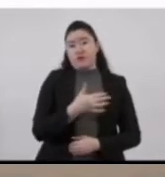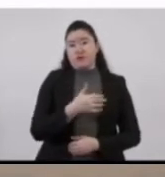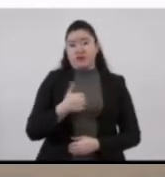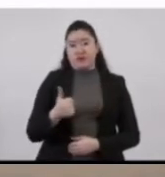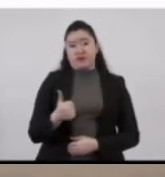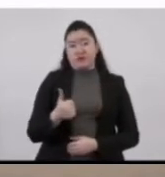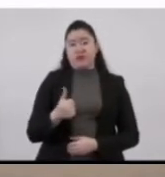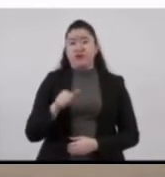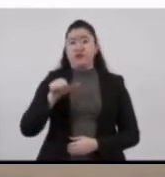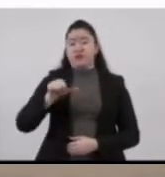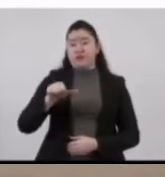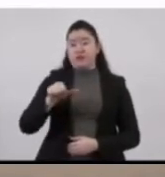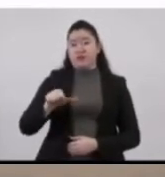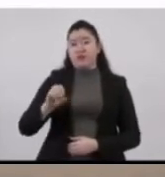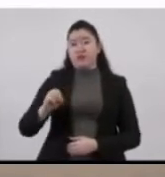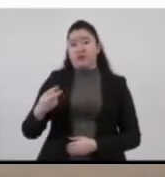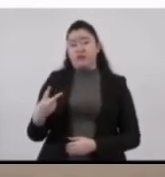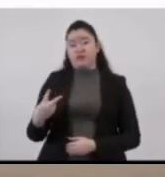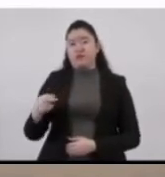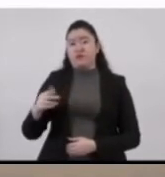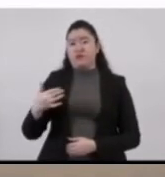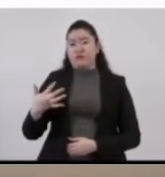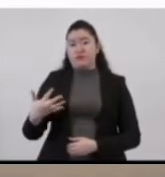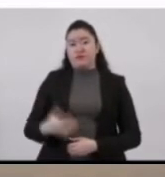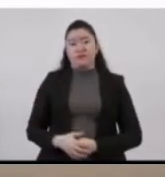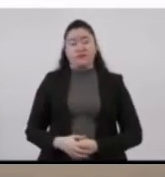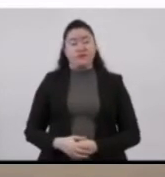56, 16, 02, 55.